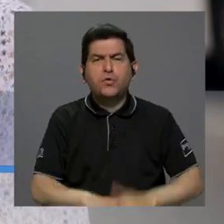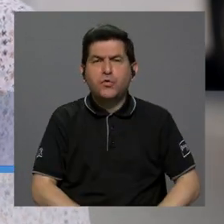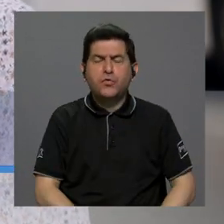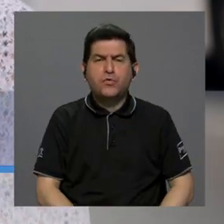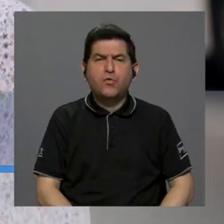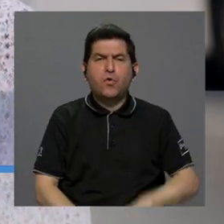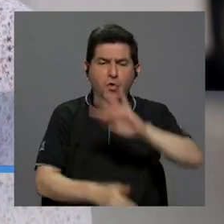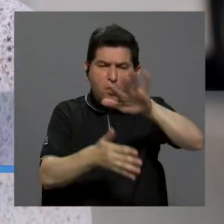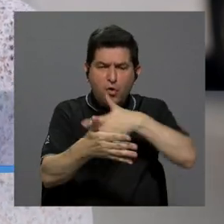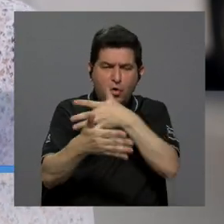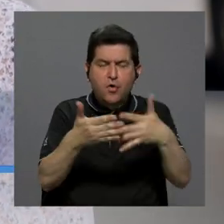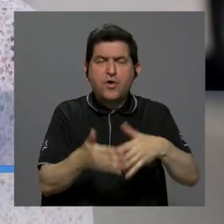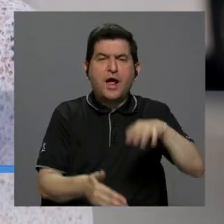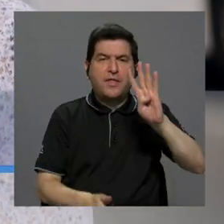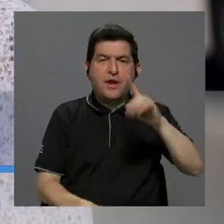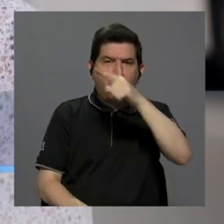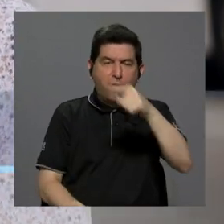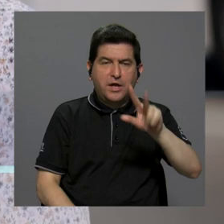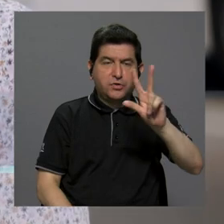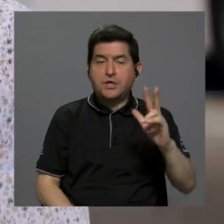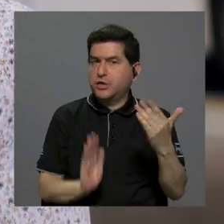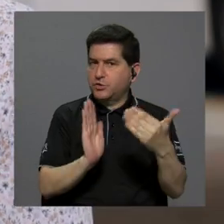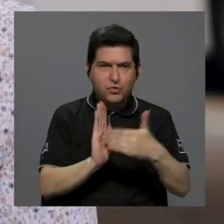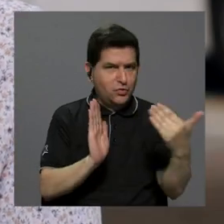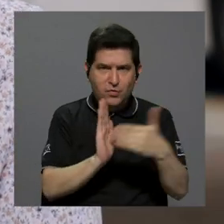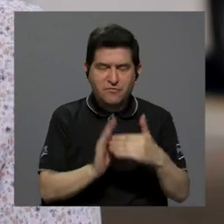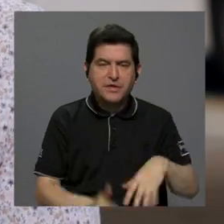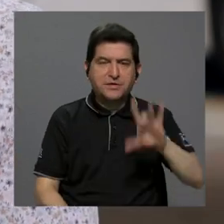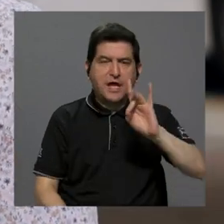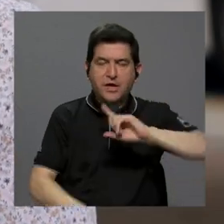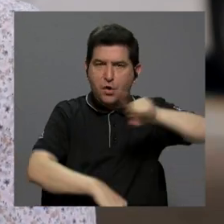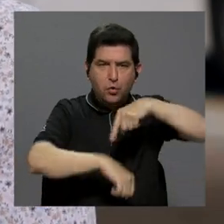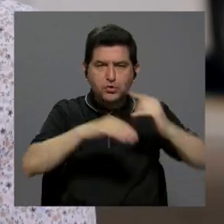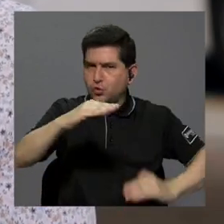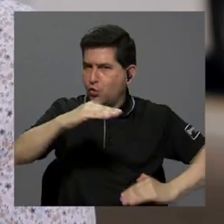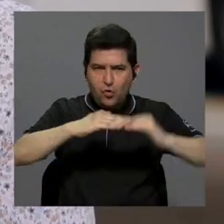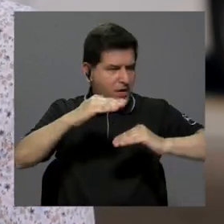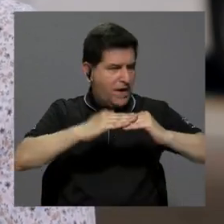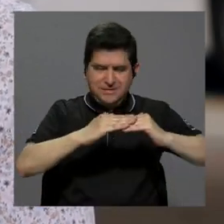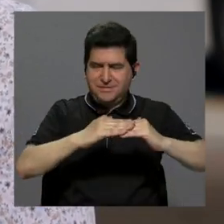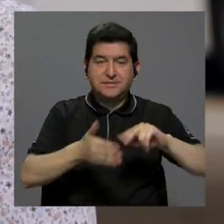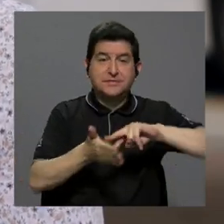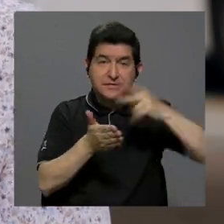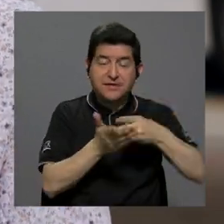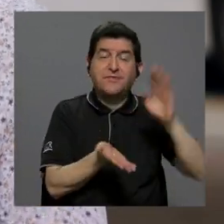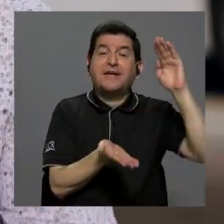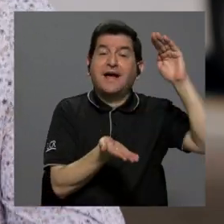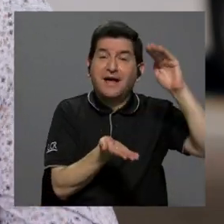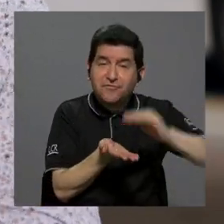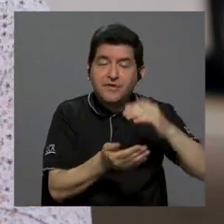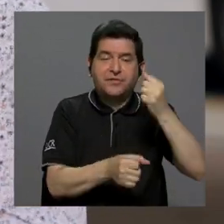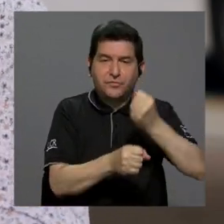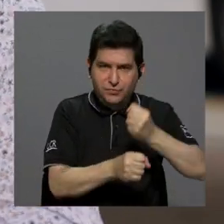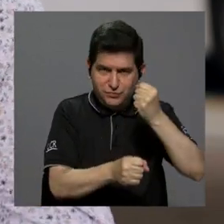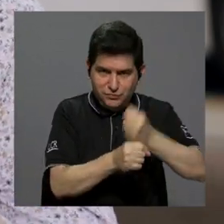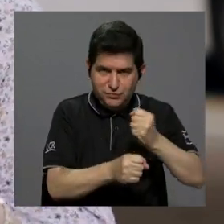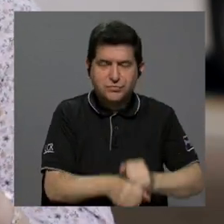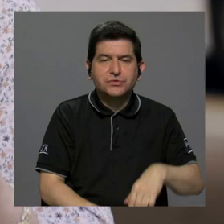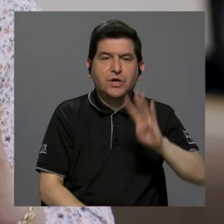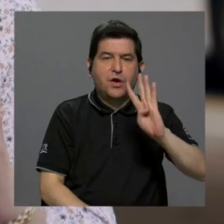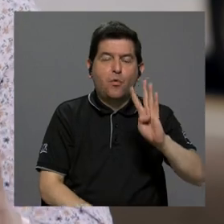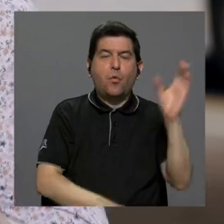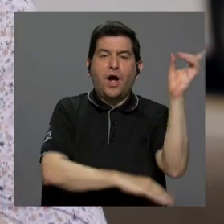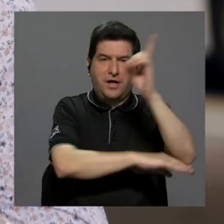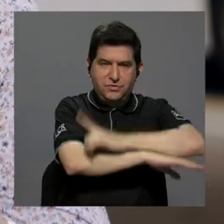países se habla de jornadas 4, 3, sin menoscabo de las 8 horas máximas. Es decir, reducir el